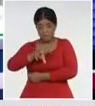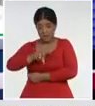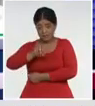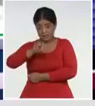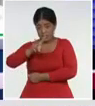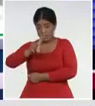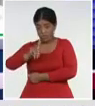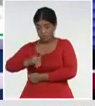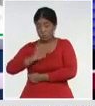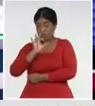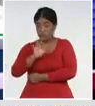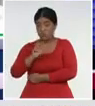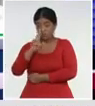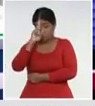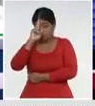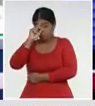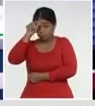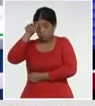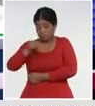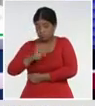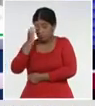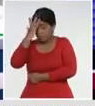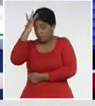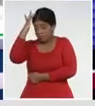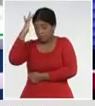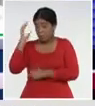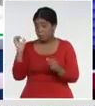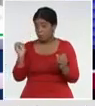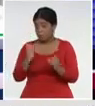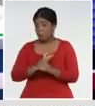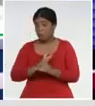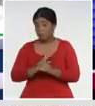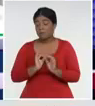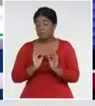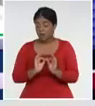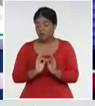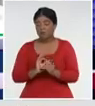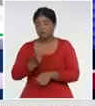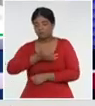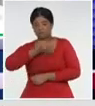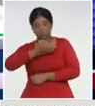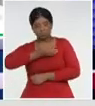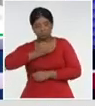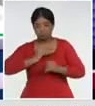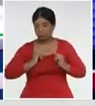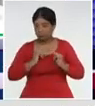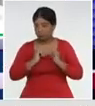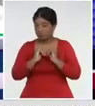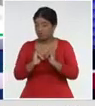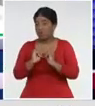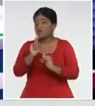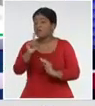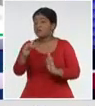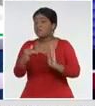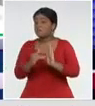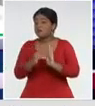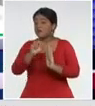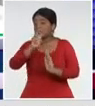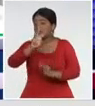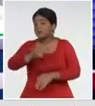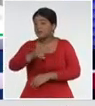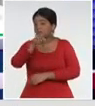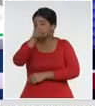director nacional, de epidemiología, del ministerio, de salud pública, de nuestro país, informa, de 1.030, nuevos casos,